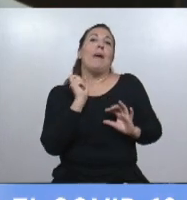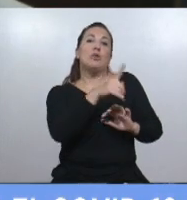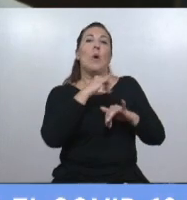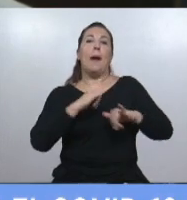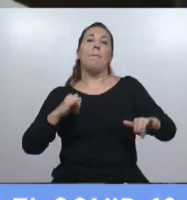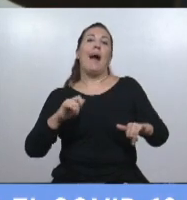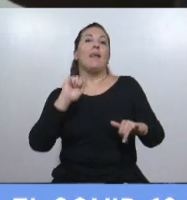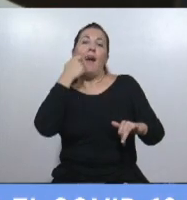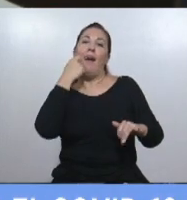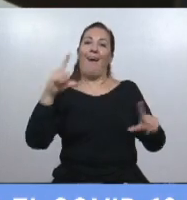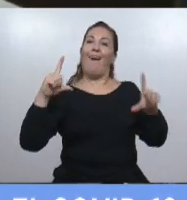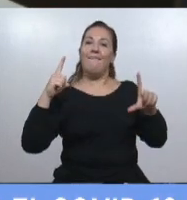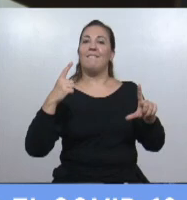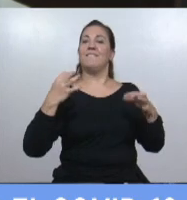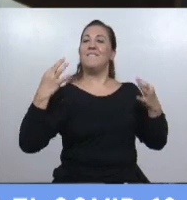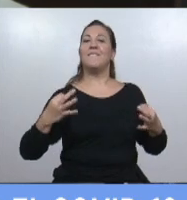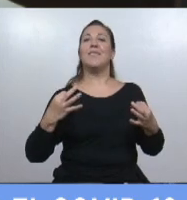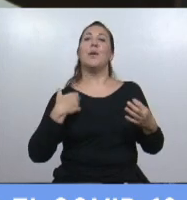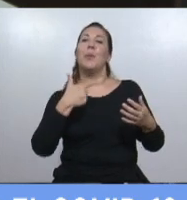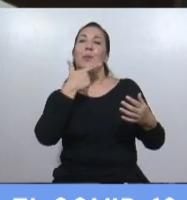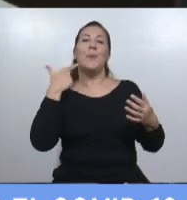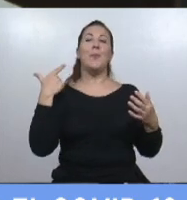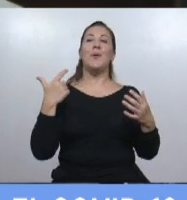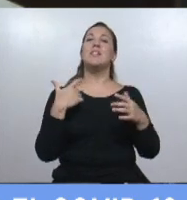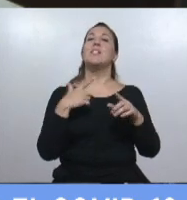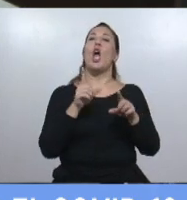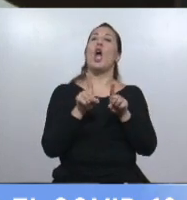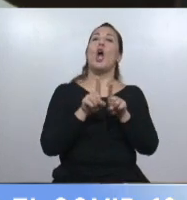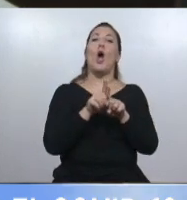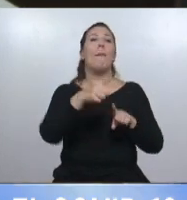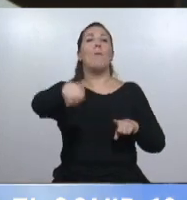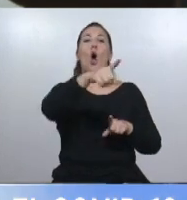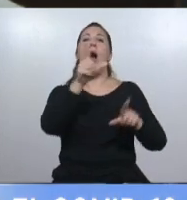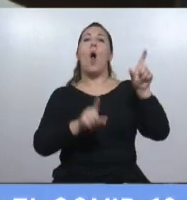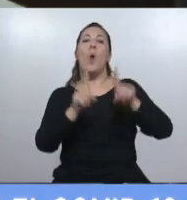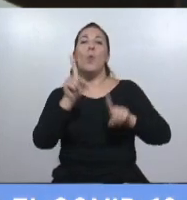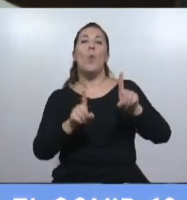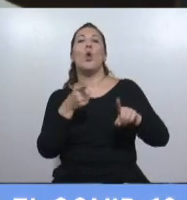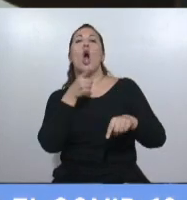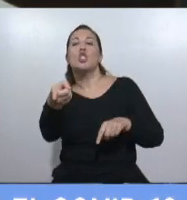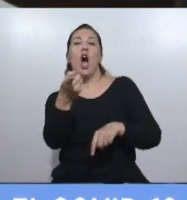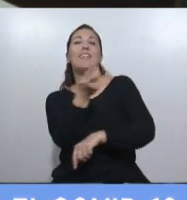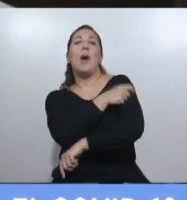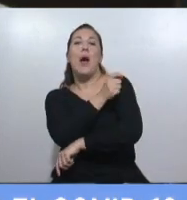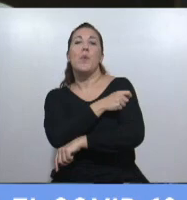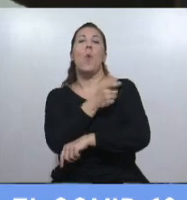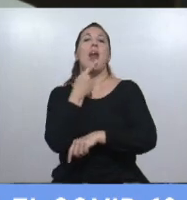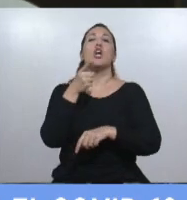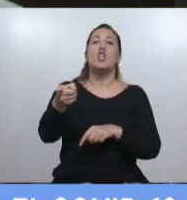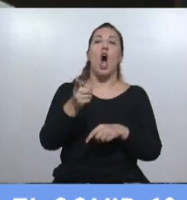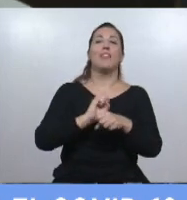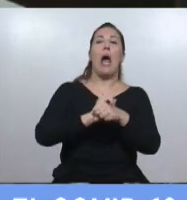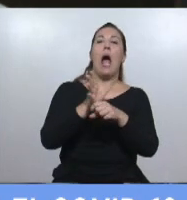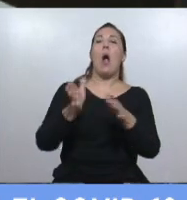bien con los anticuarentena, con los antivacunas, con los libertarios, y empezó a